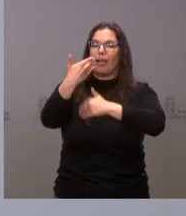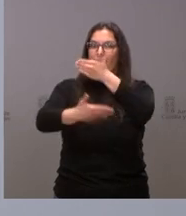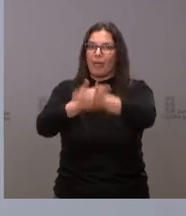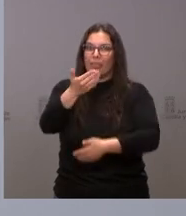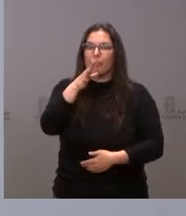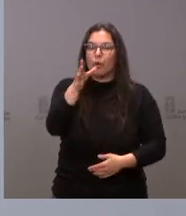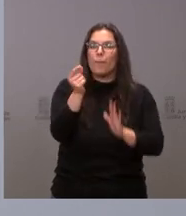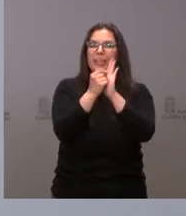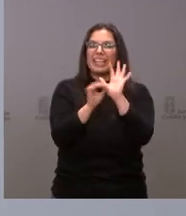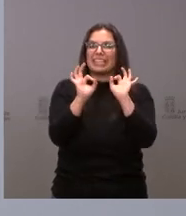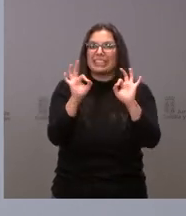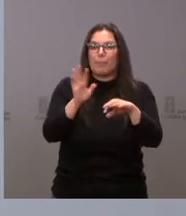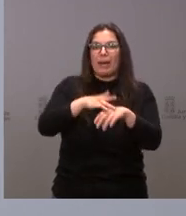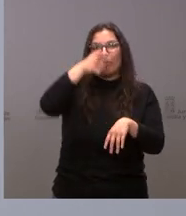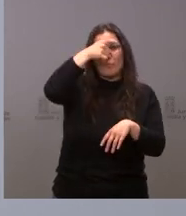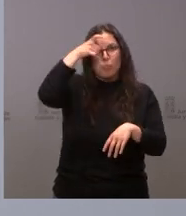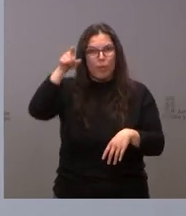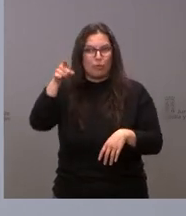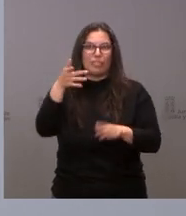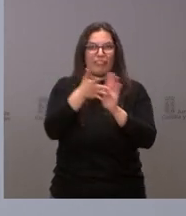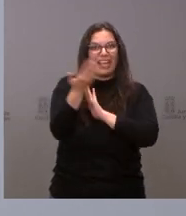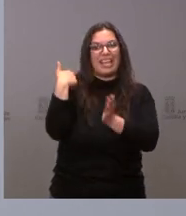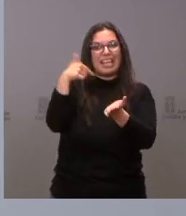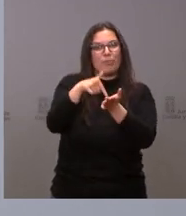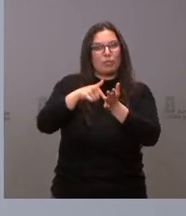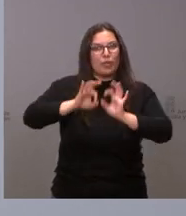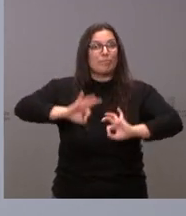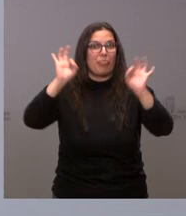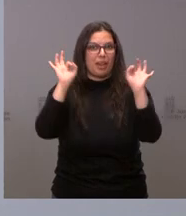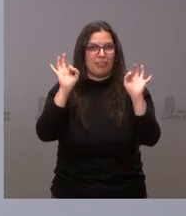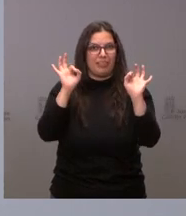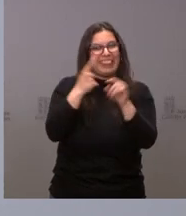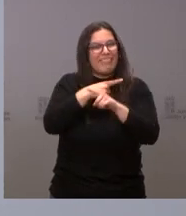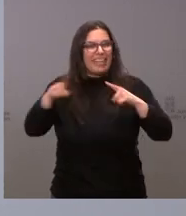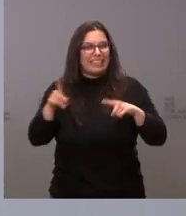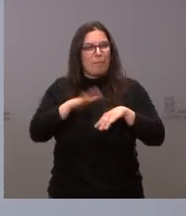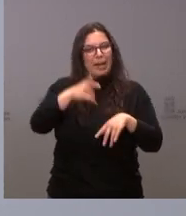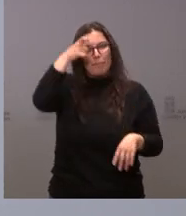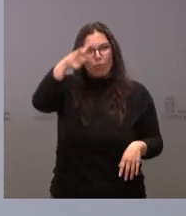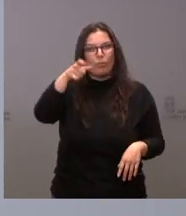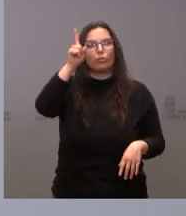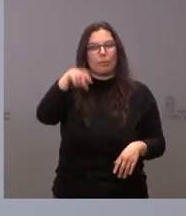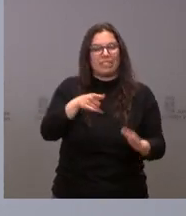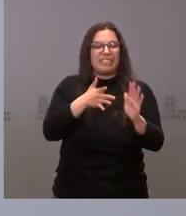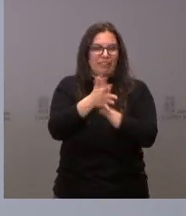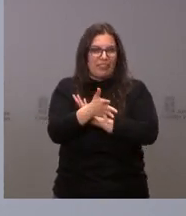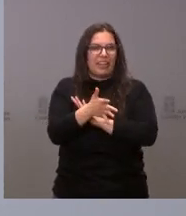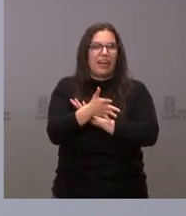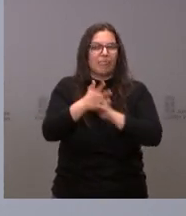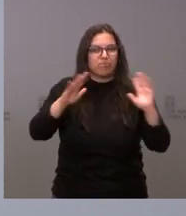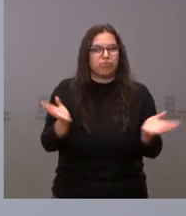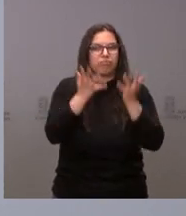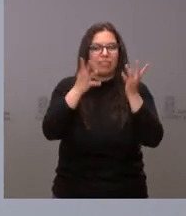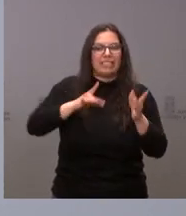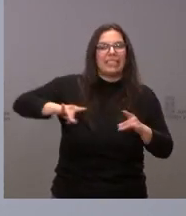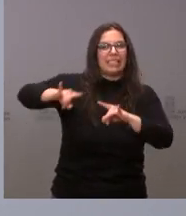específicas para el mundo rural y por tanto una fiscalidad diferenciada para el mundo rural también es una fiscalidad diferenciada para